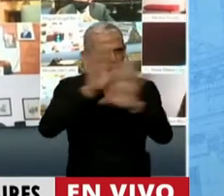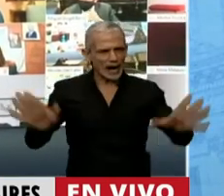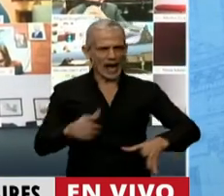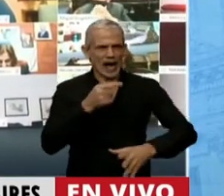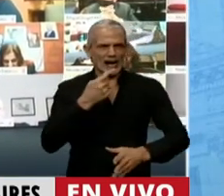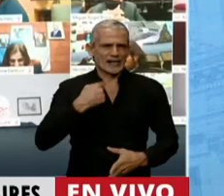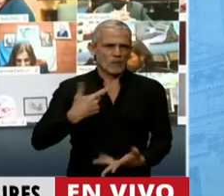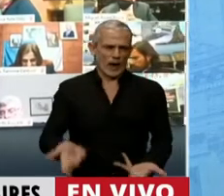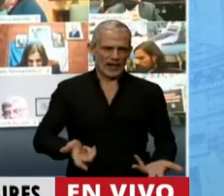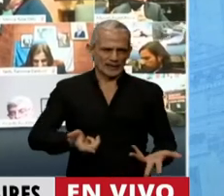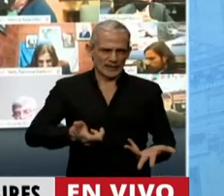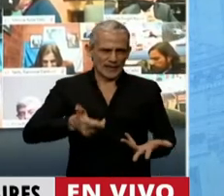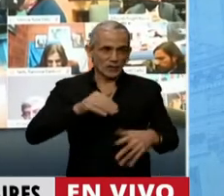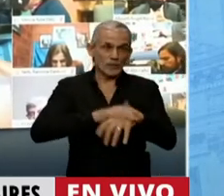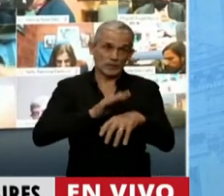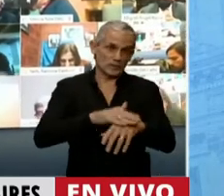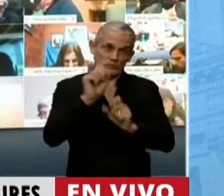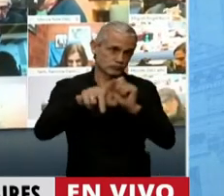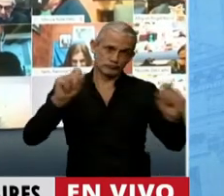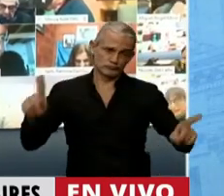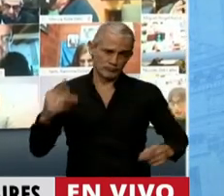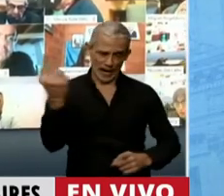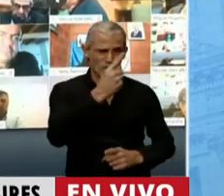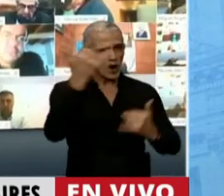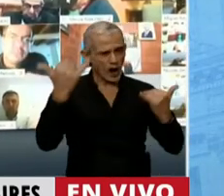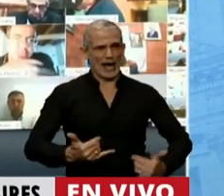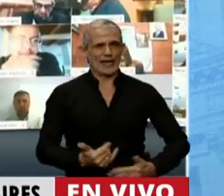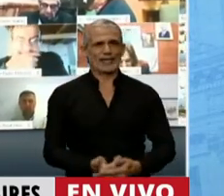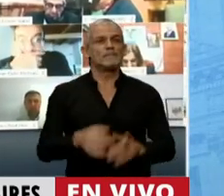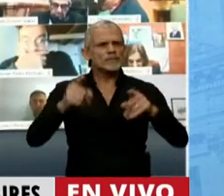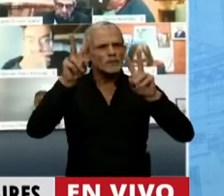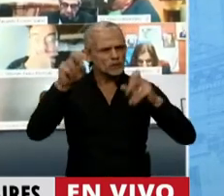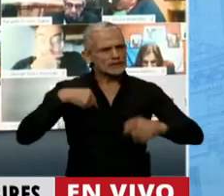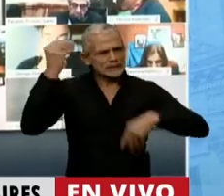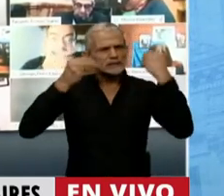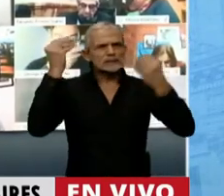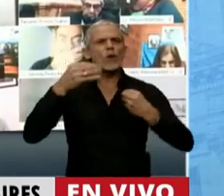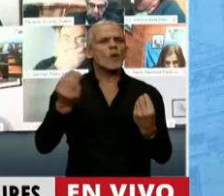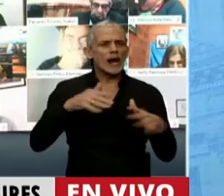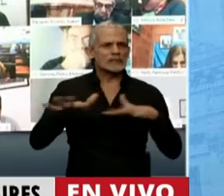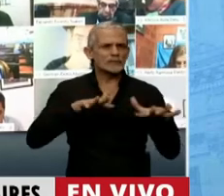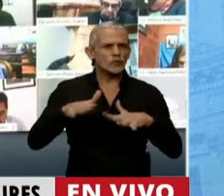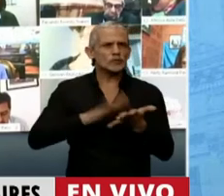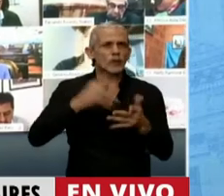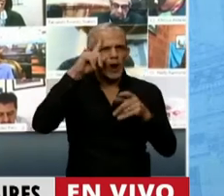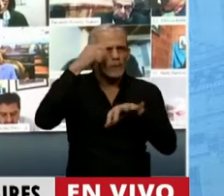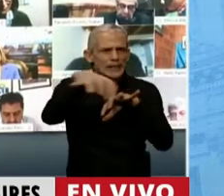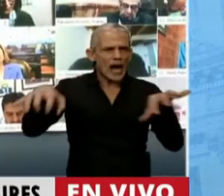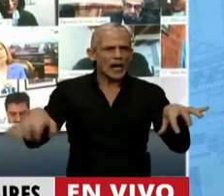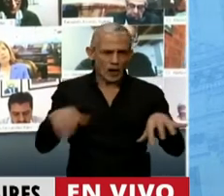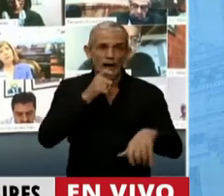responsabilidades que les competen. En ese sentido, un tema que me preocupa enormemente es la situación del sistema de salud. Acá se ha